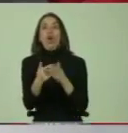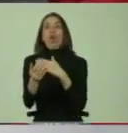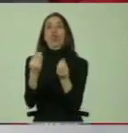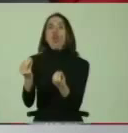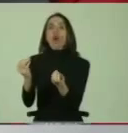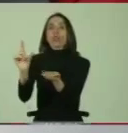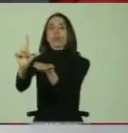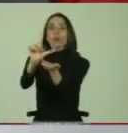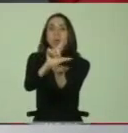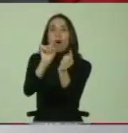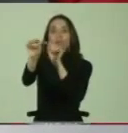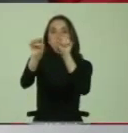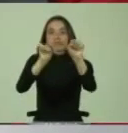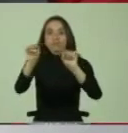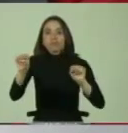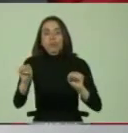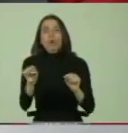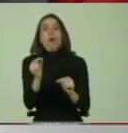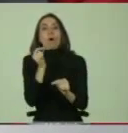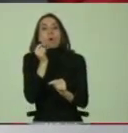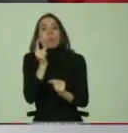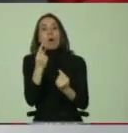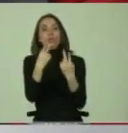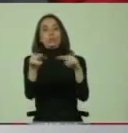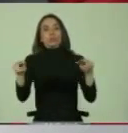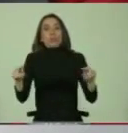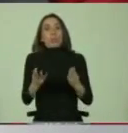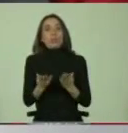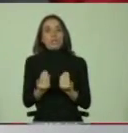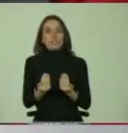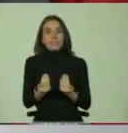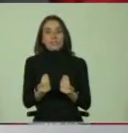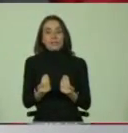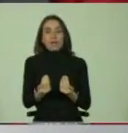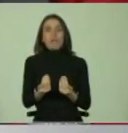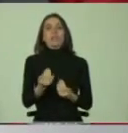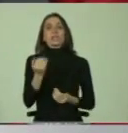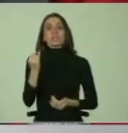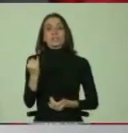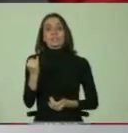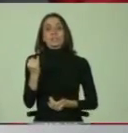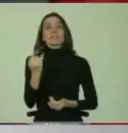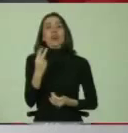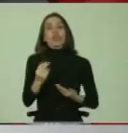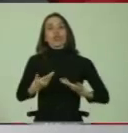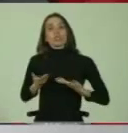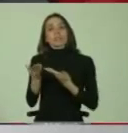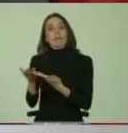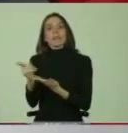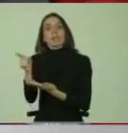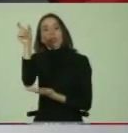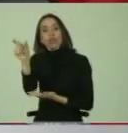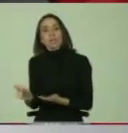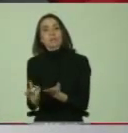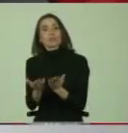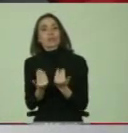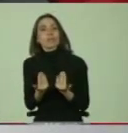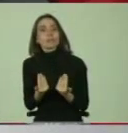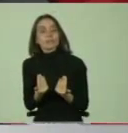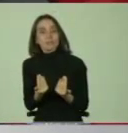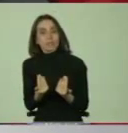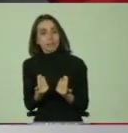están ubicados a veces o cuáles son sus necesidades y, sobre todo, si se están atendiendo sus necesidades y sus requerimientos.